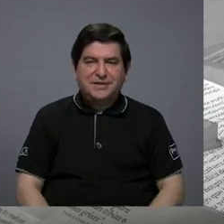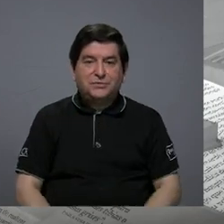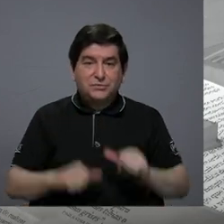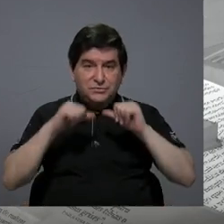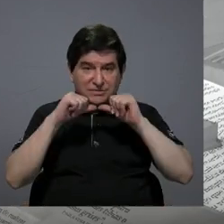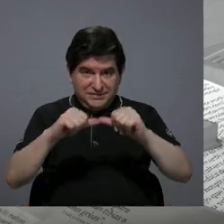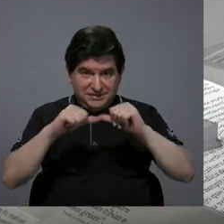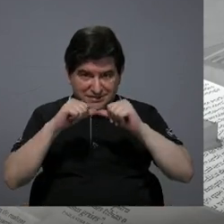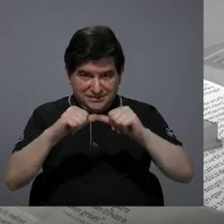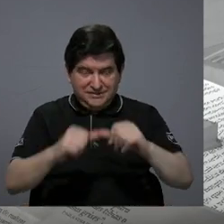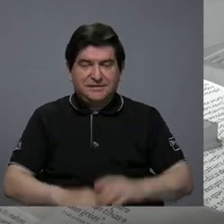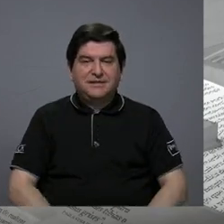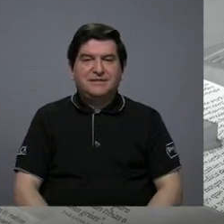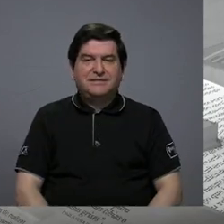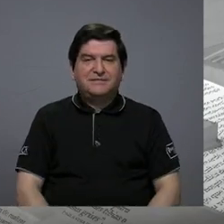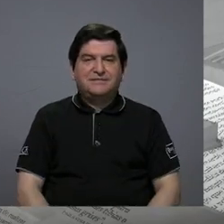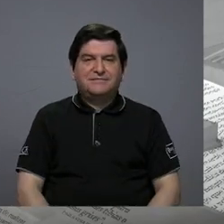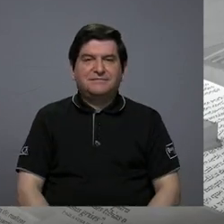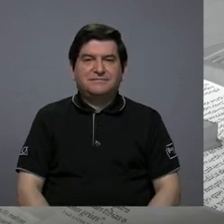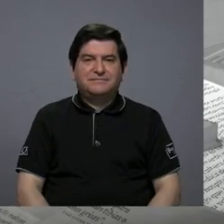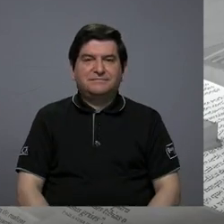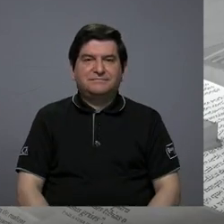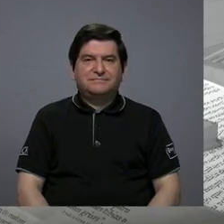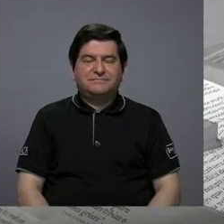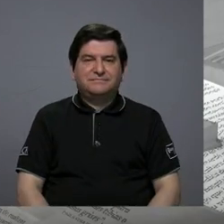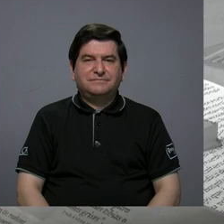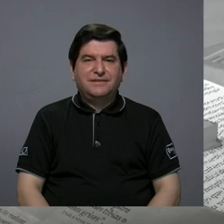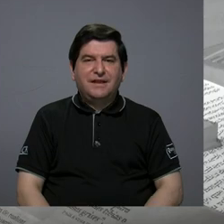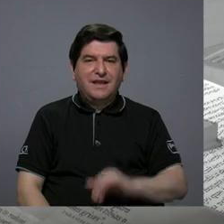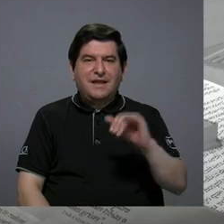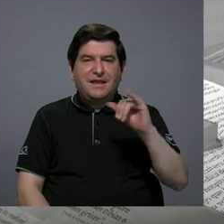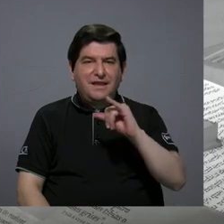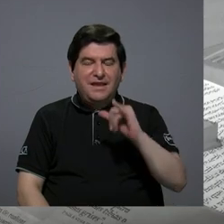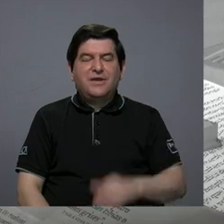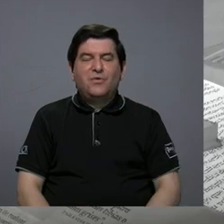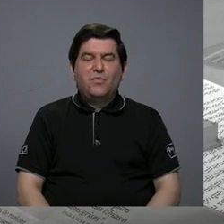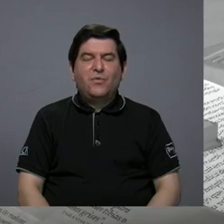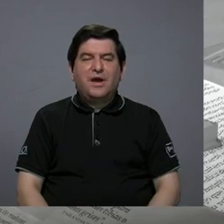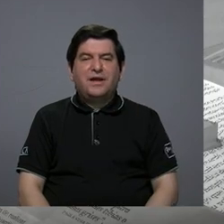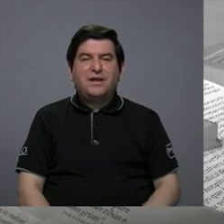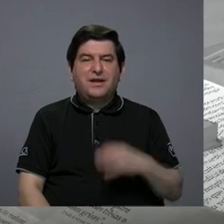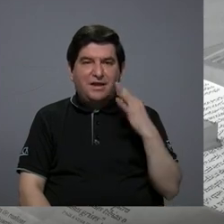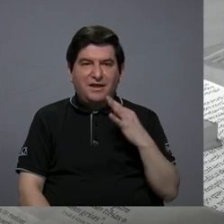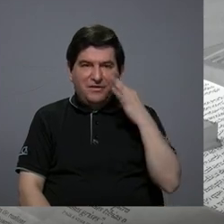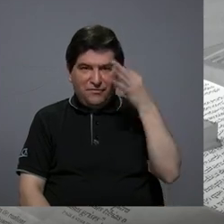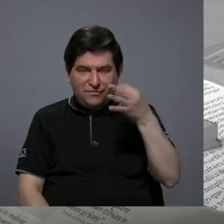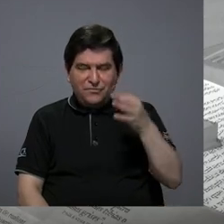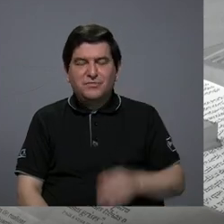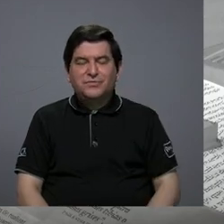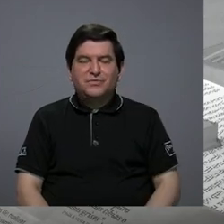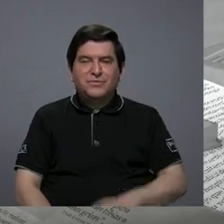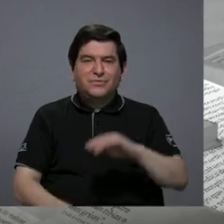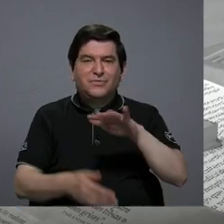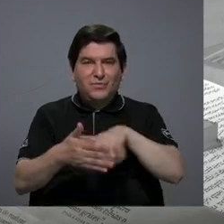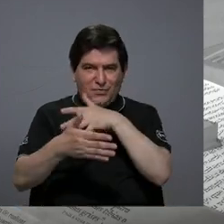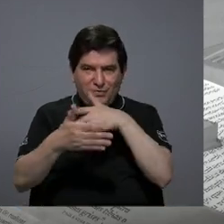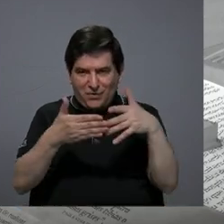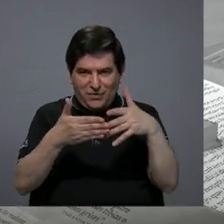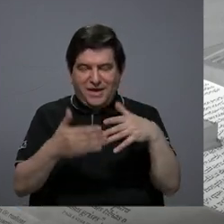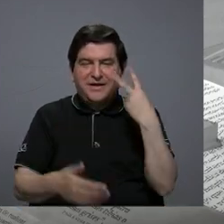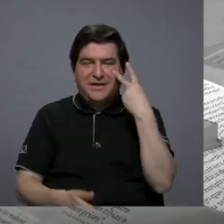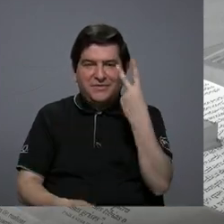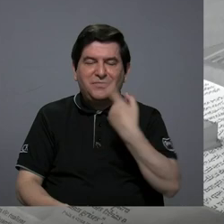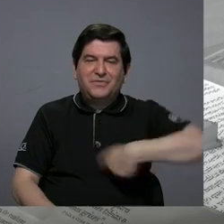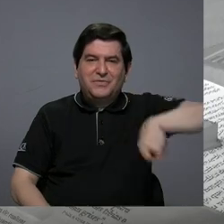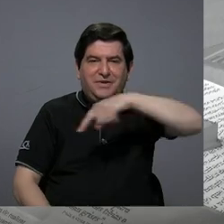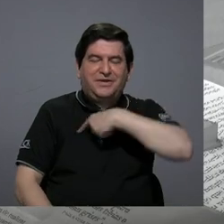continúen y que nos vean en la misma en la misma en el mismo horario ya no dije nada en el mismo horario